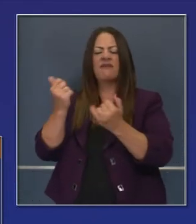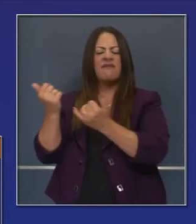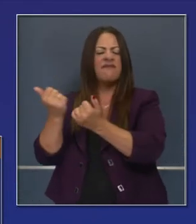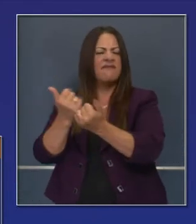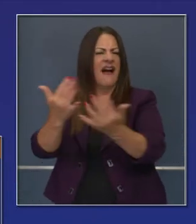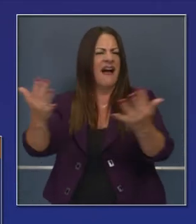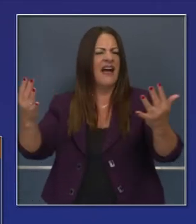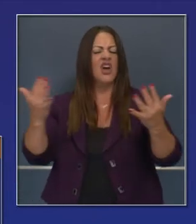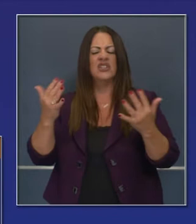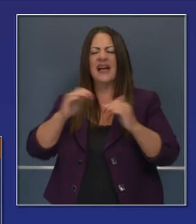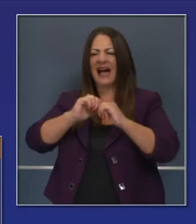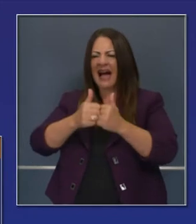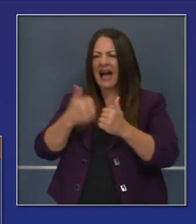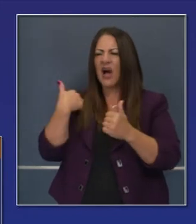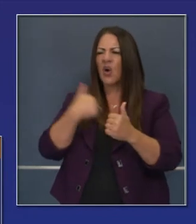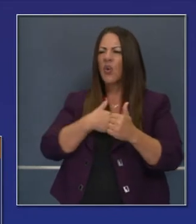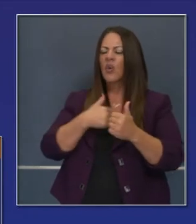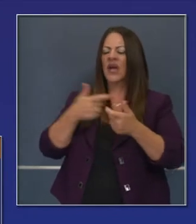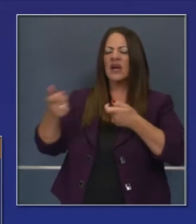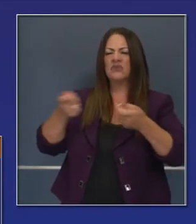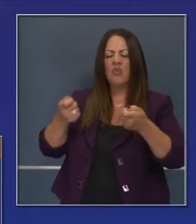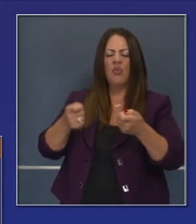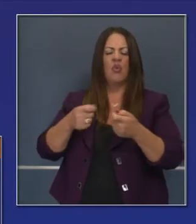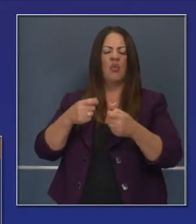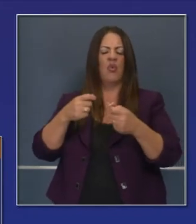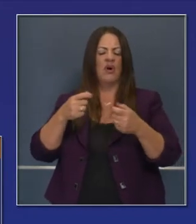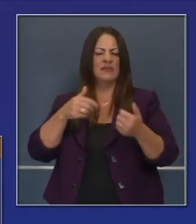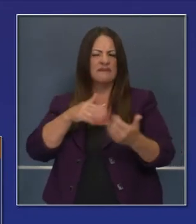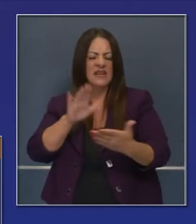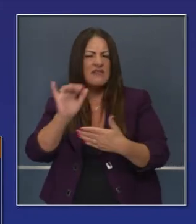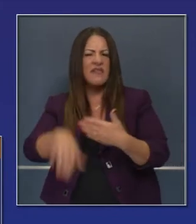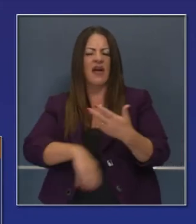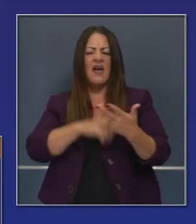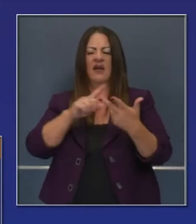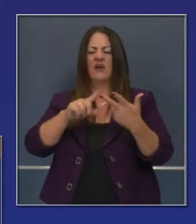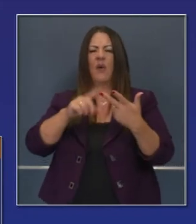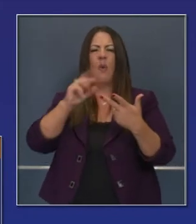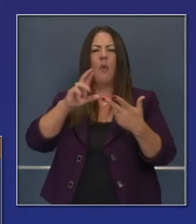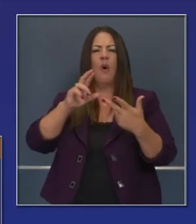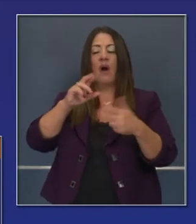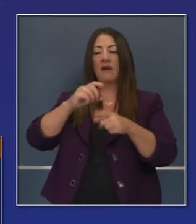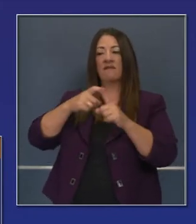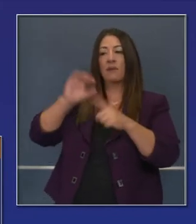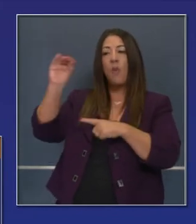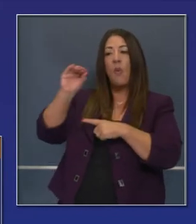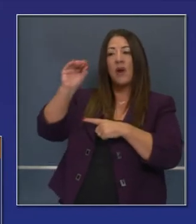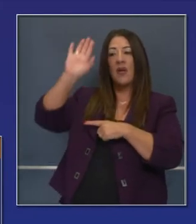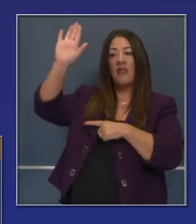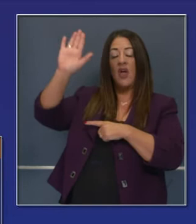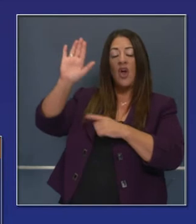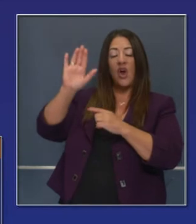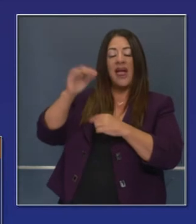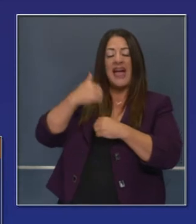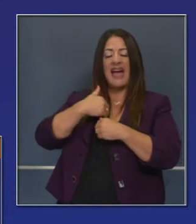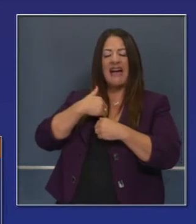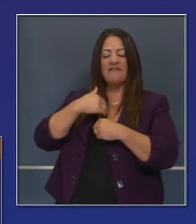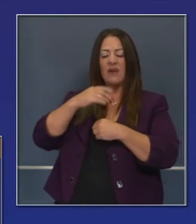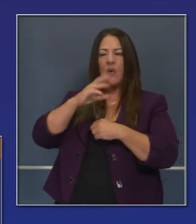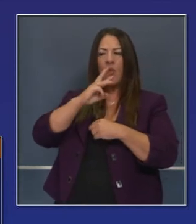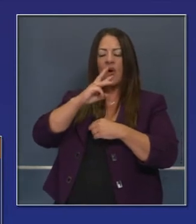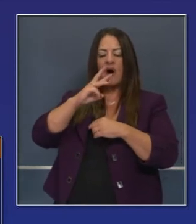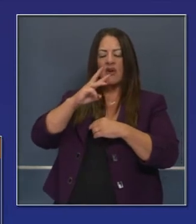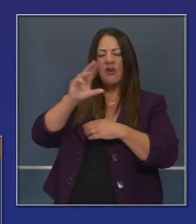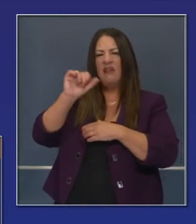hablando de los incendios, por supuesto, y hablando de algunas represas que compartimos en nuestros estados, Oregon y California.